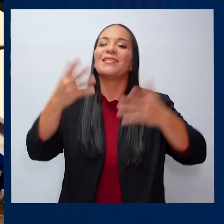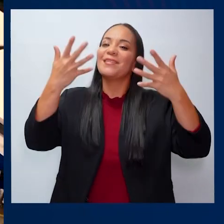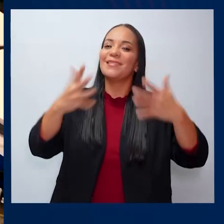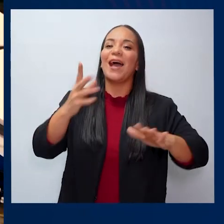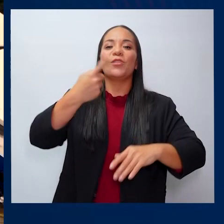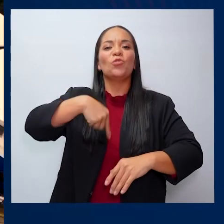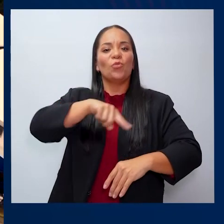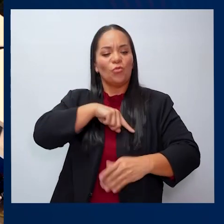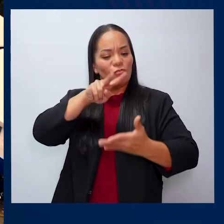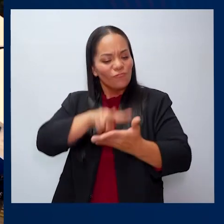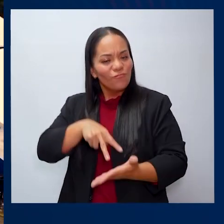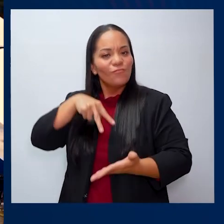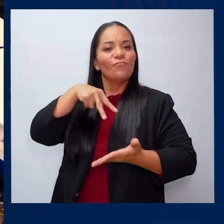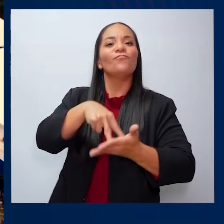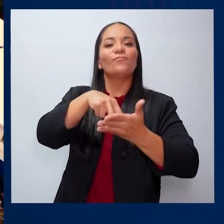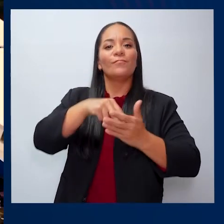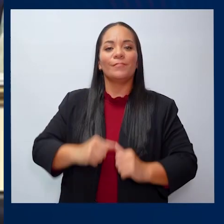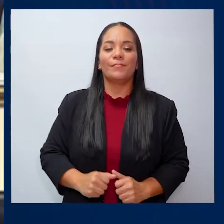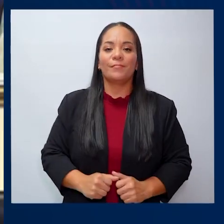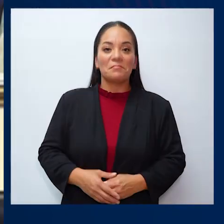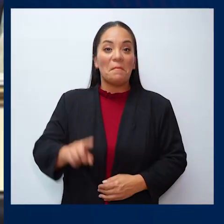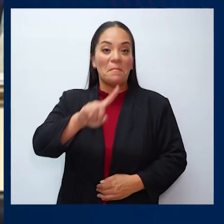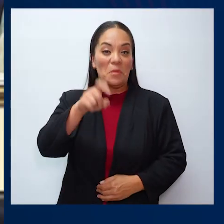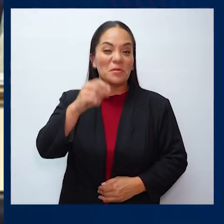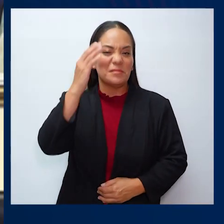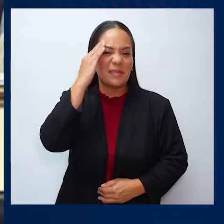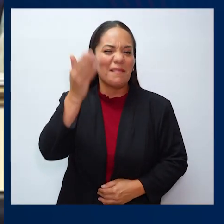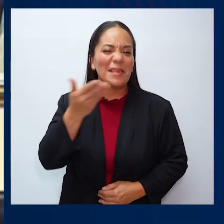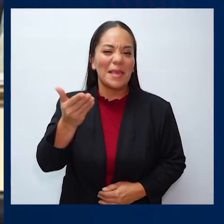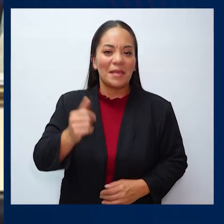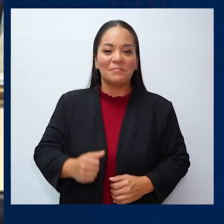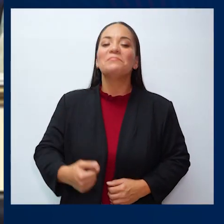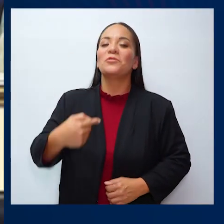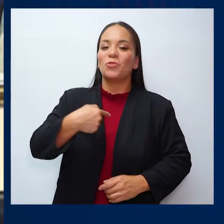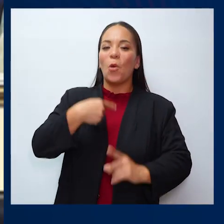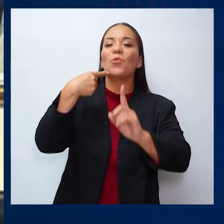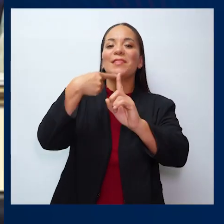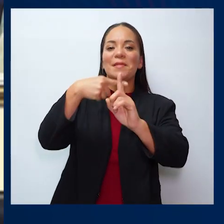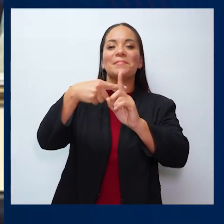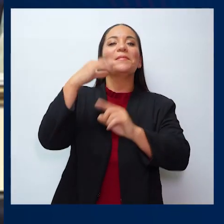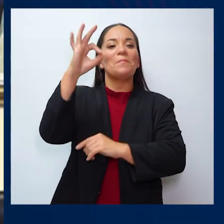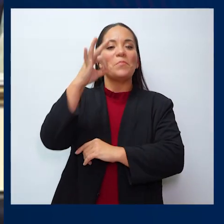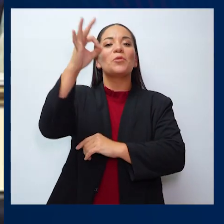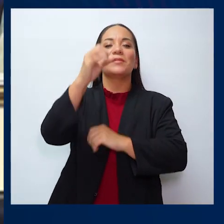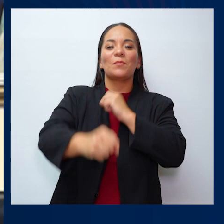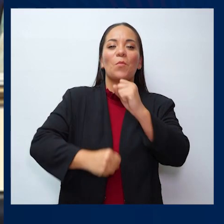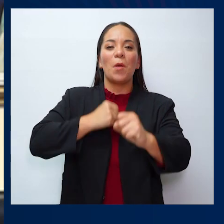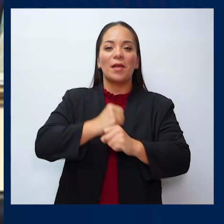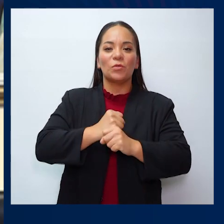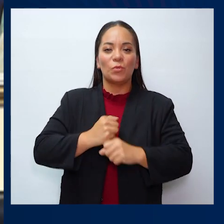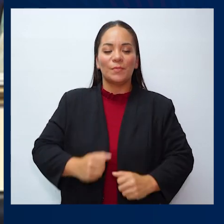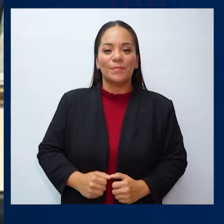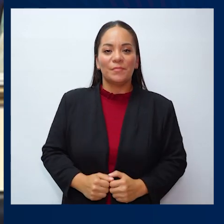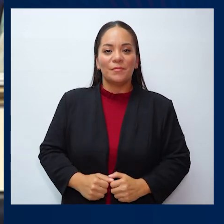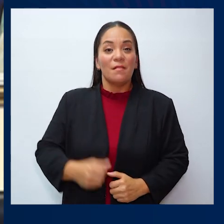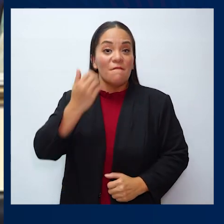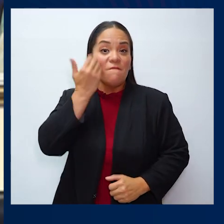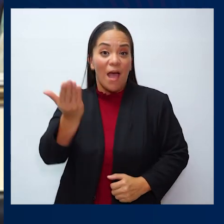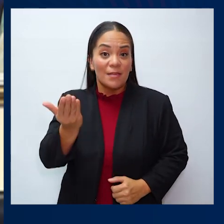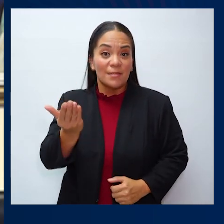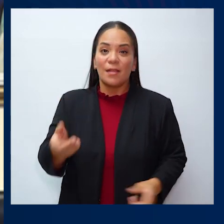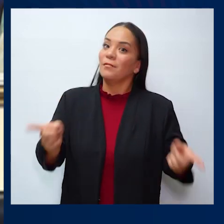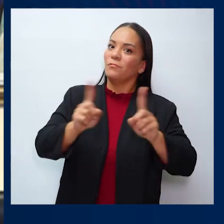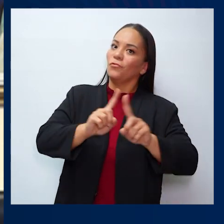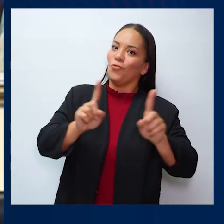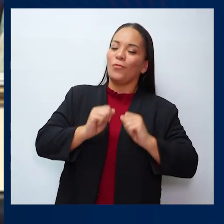La buena noticia es que ya nos pusimos de pie. ¿Saben qué? Vieran qué optimista estoy para el año entrante. No